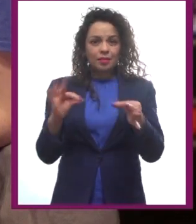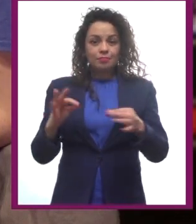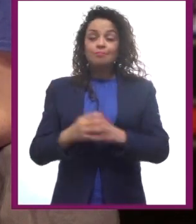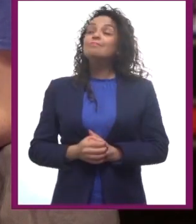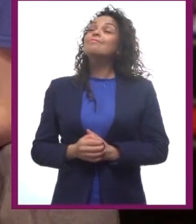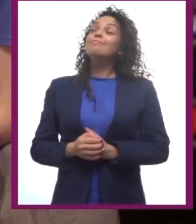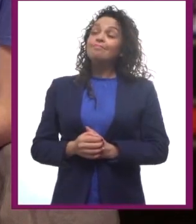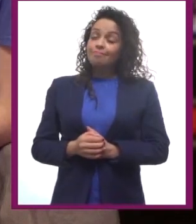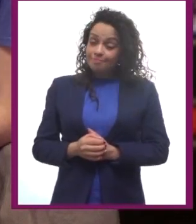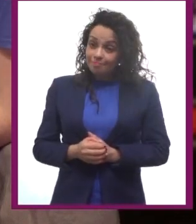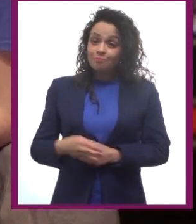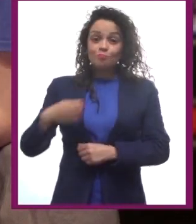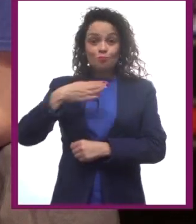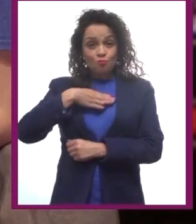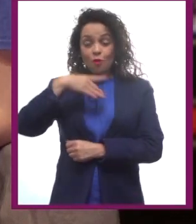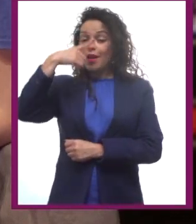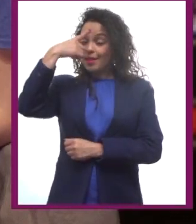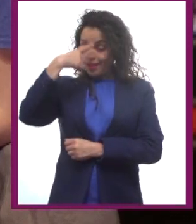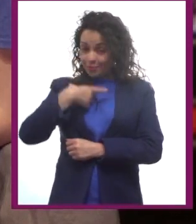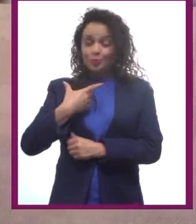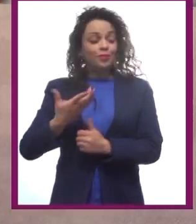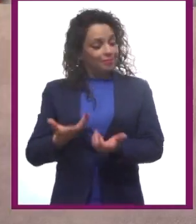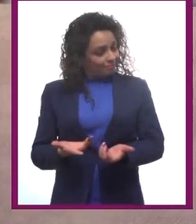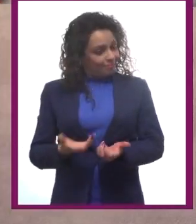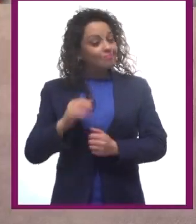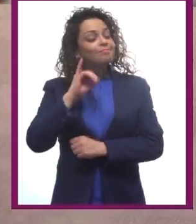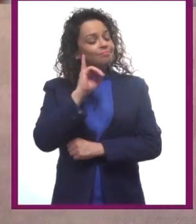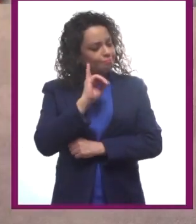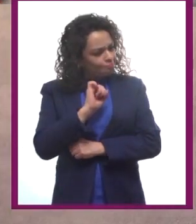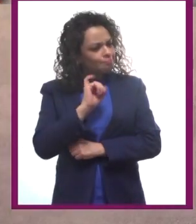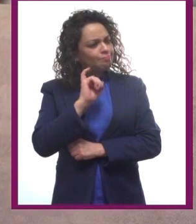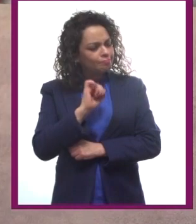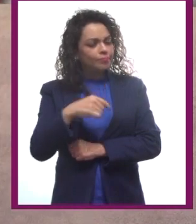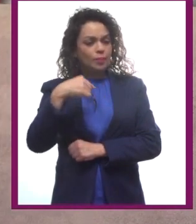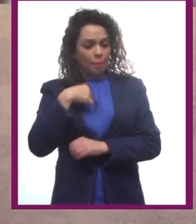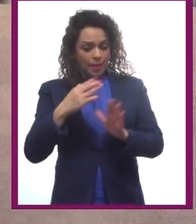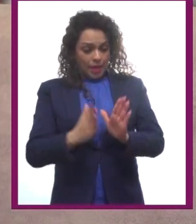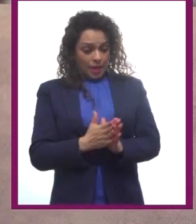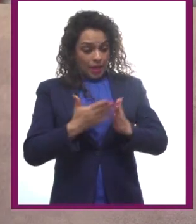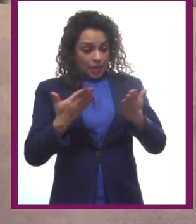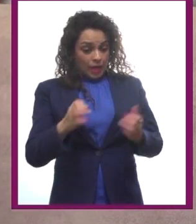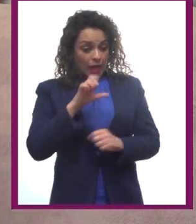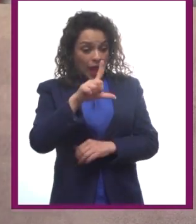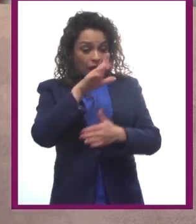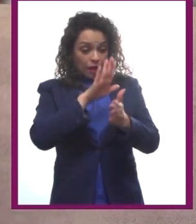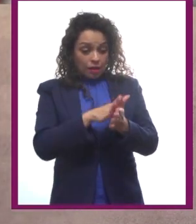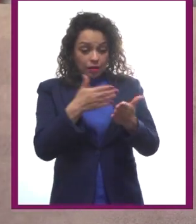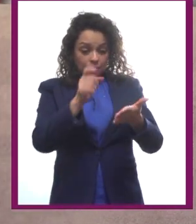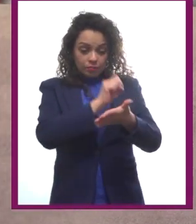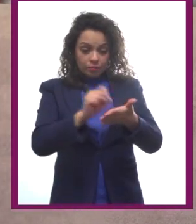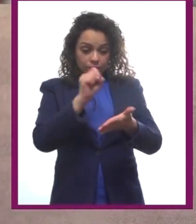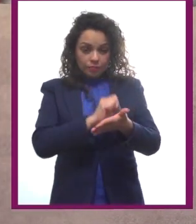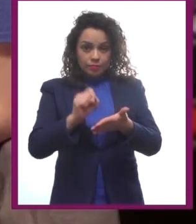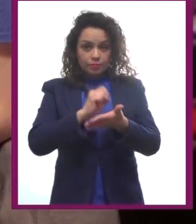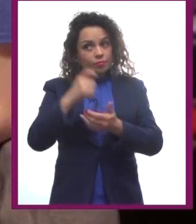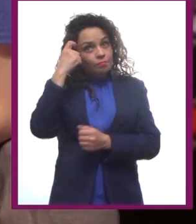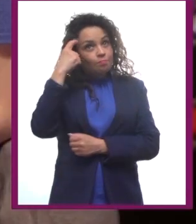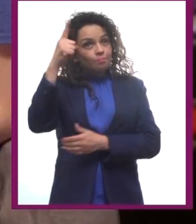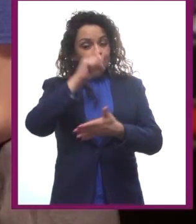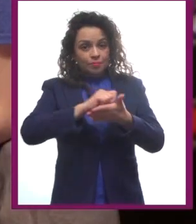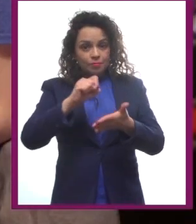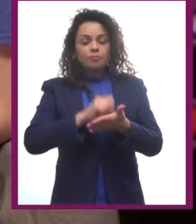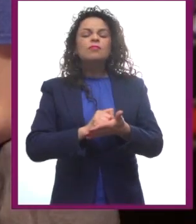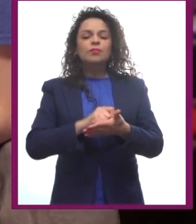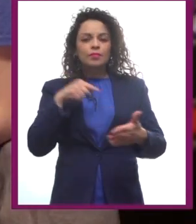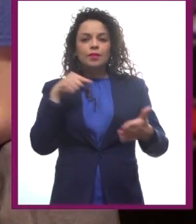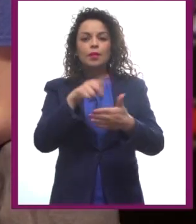Buenas noches, señorita. Sí, en mi libro El Manual del Guionista, tomó el paradigma de